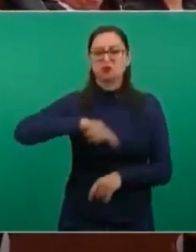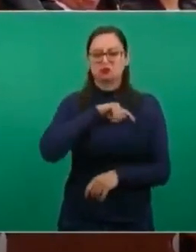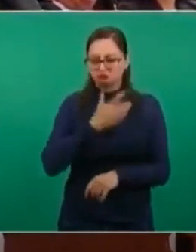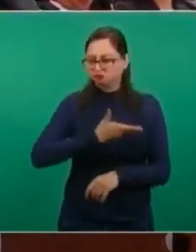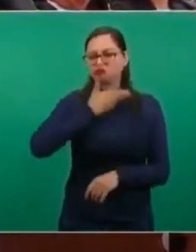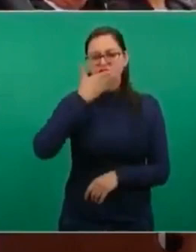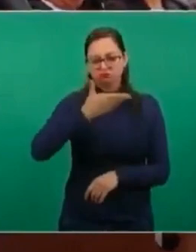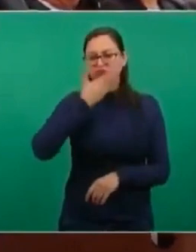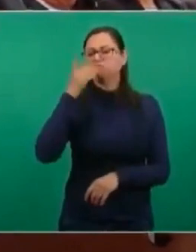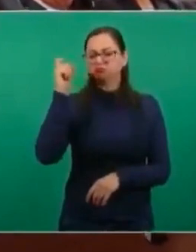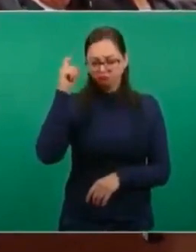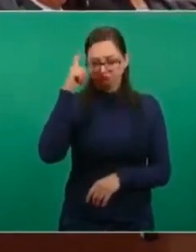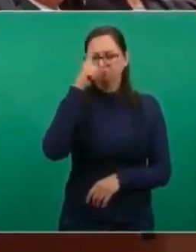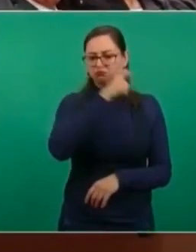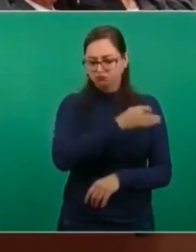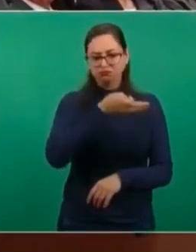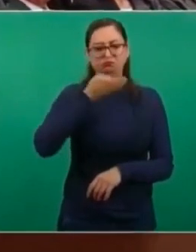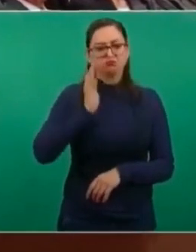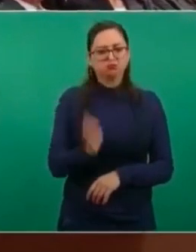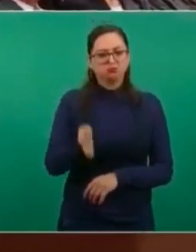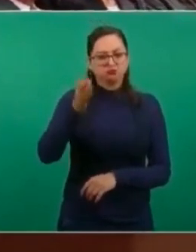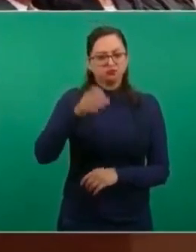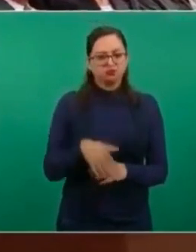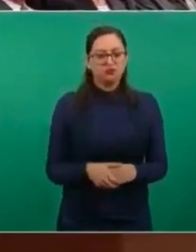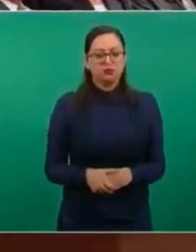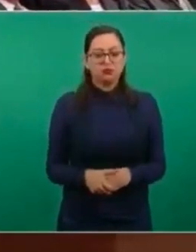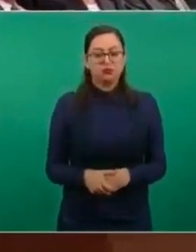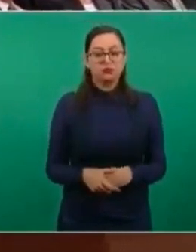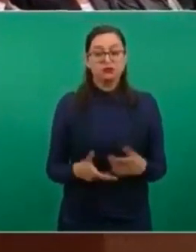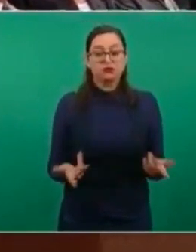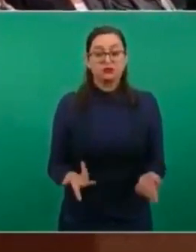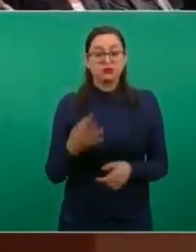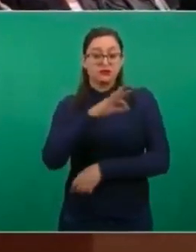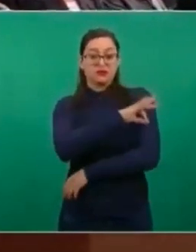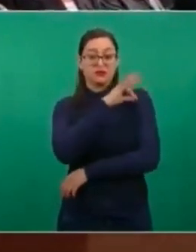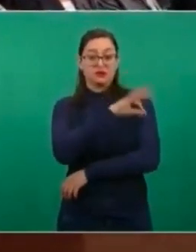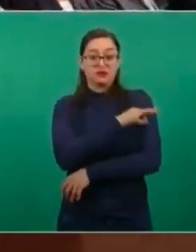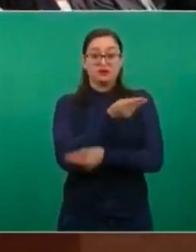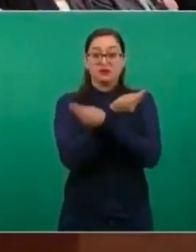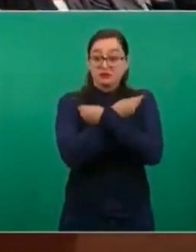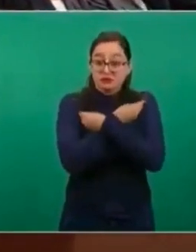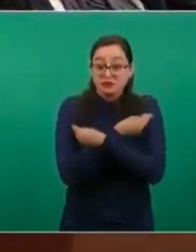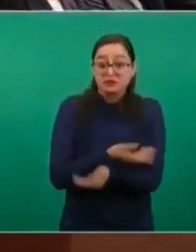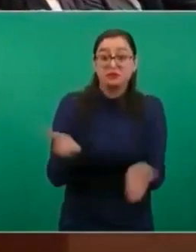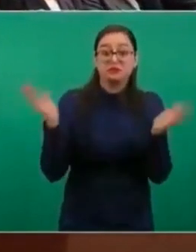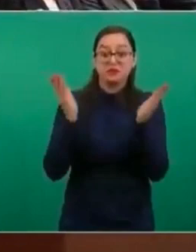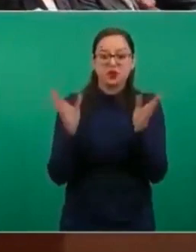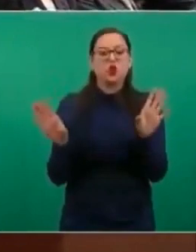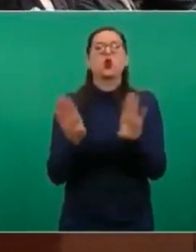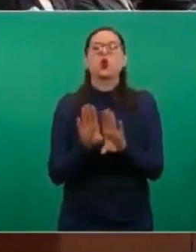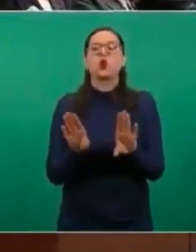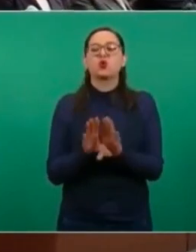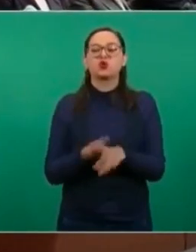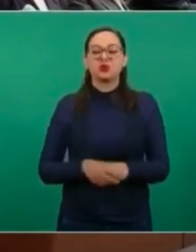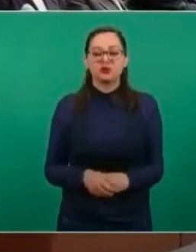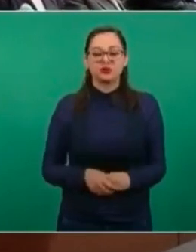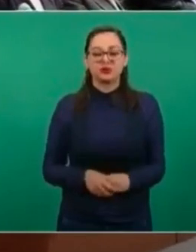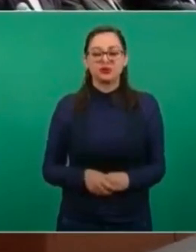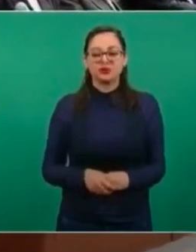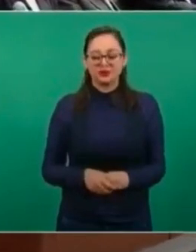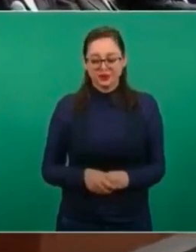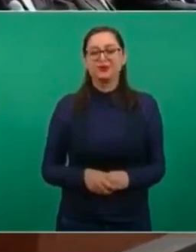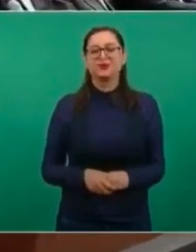¿Cómo logramos la distribución de las vacunas? Se creó